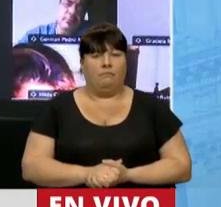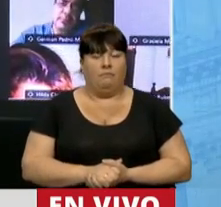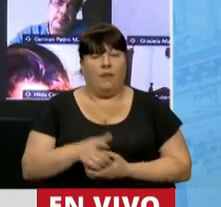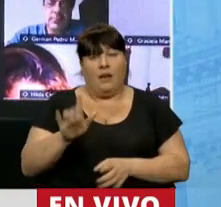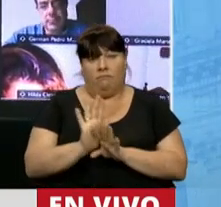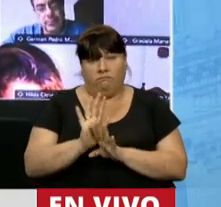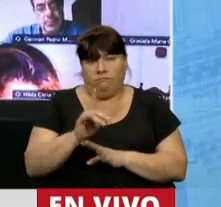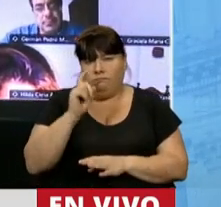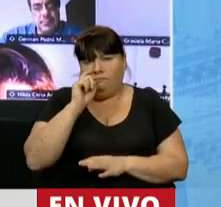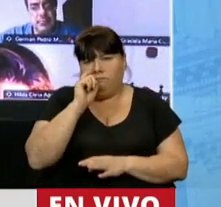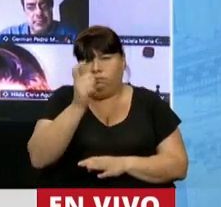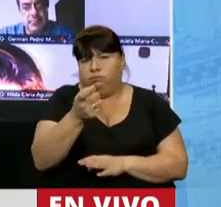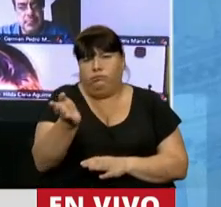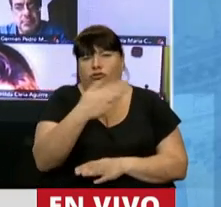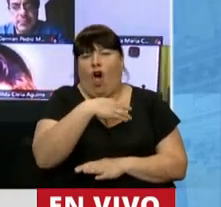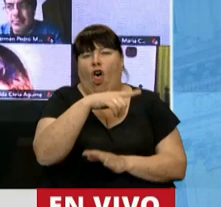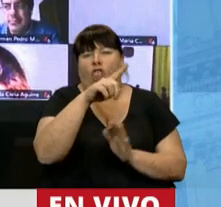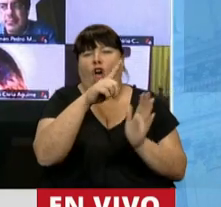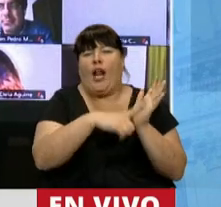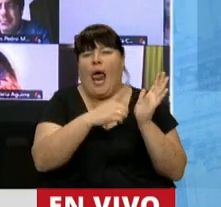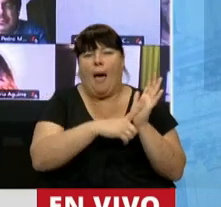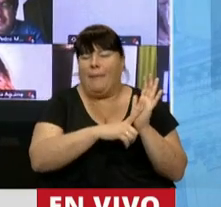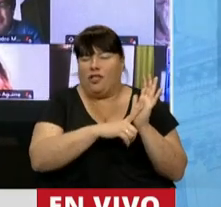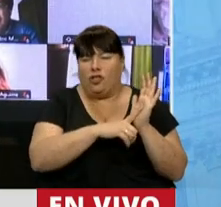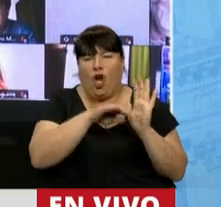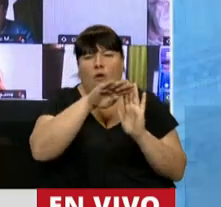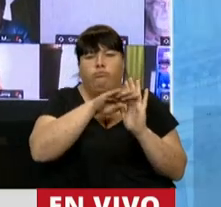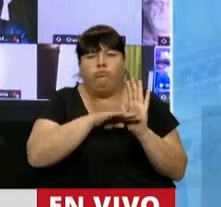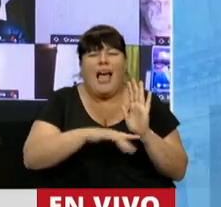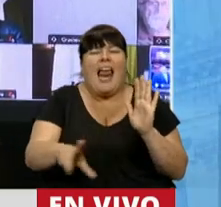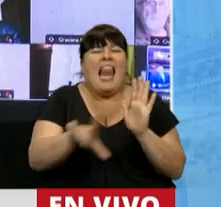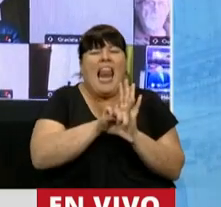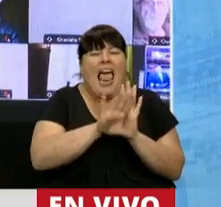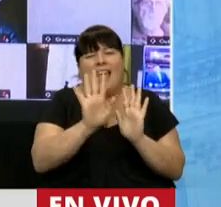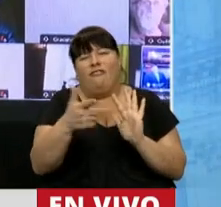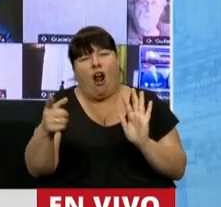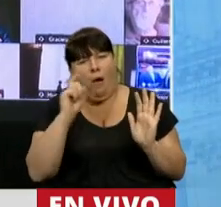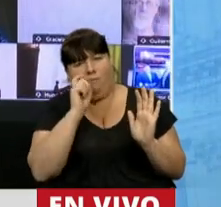Incumpliendo con todos los reglamentos, con todo lo establecido en la ley,